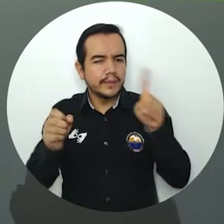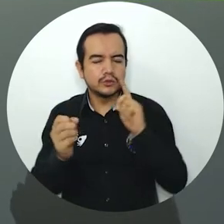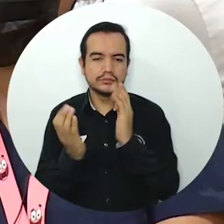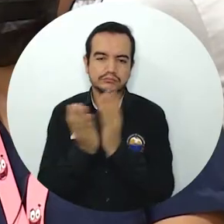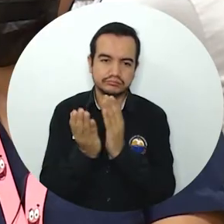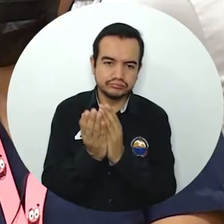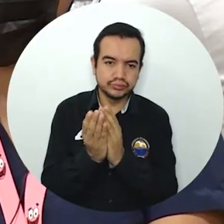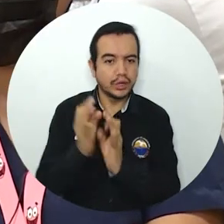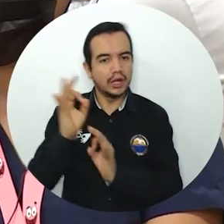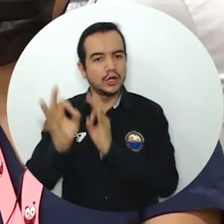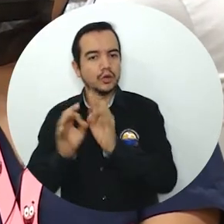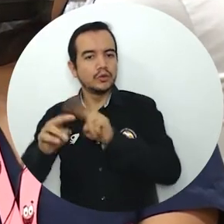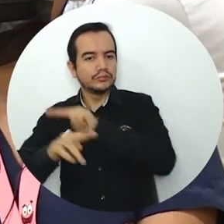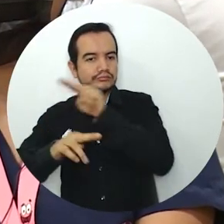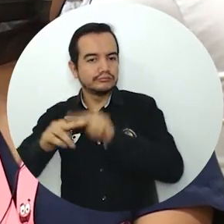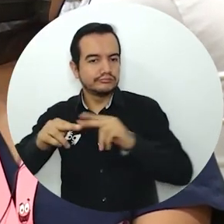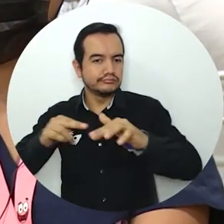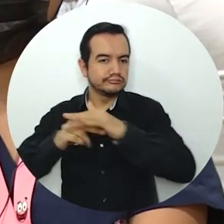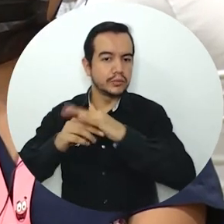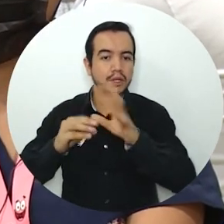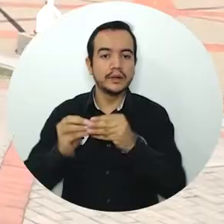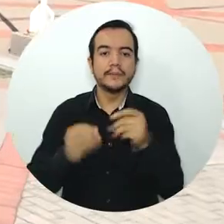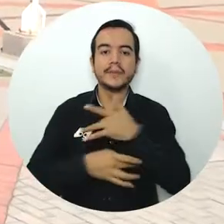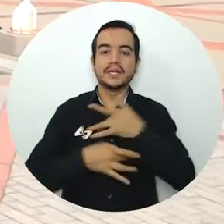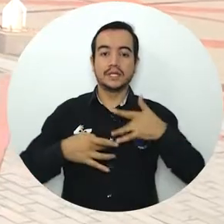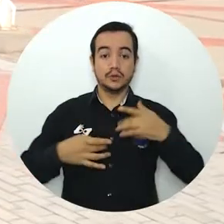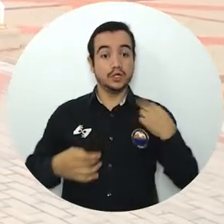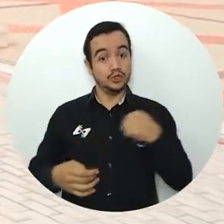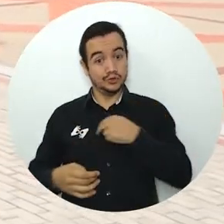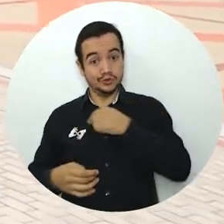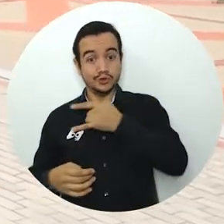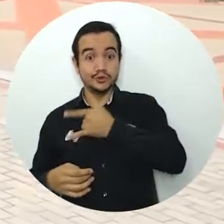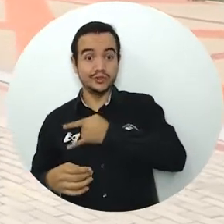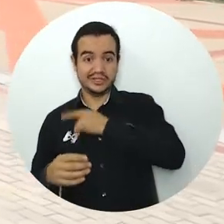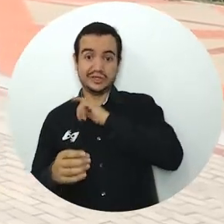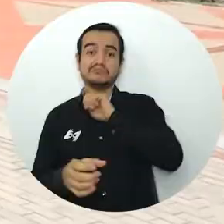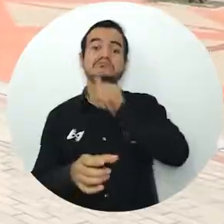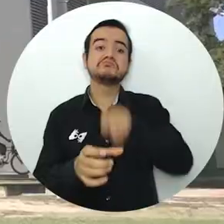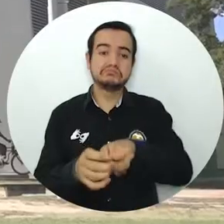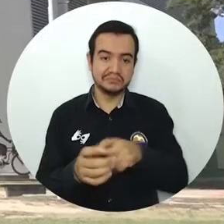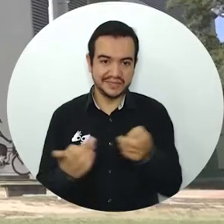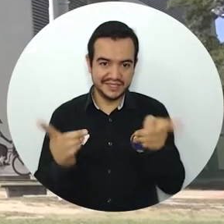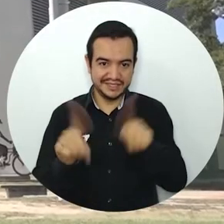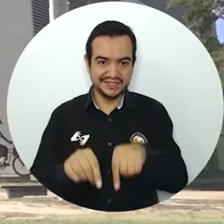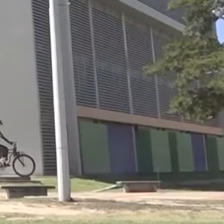educación, sostenibilidad y salud, y del cual hace parte nuestra alma mater.